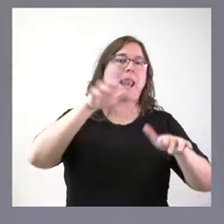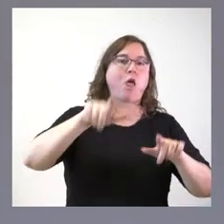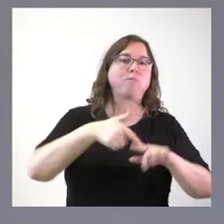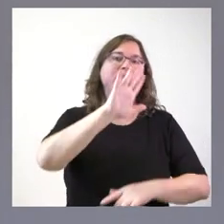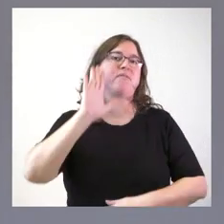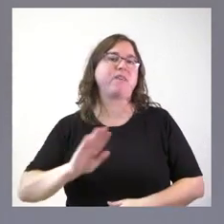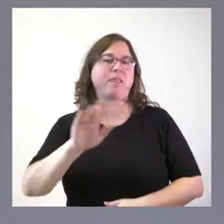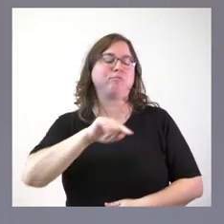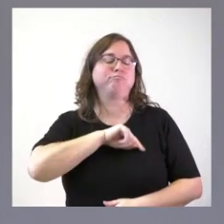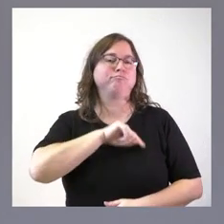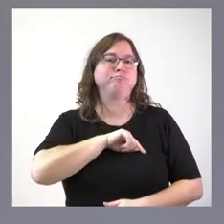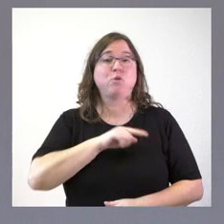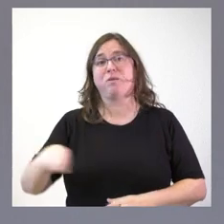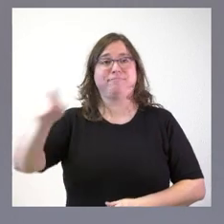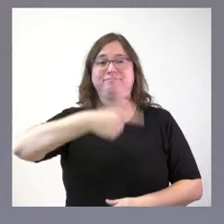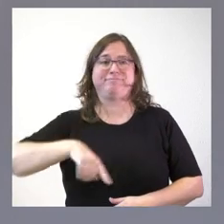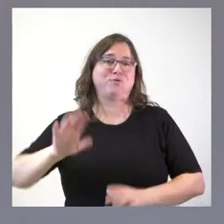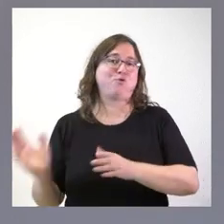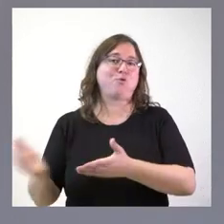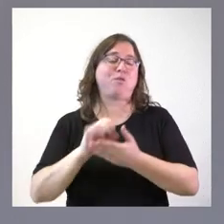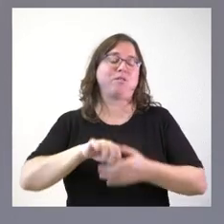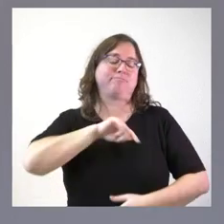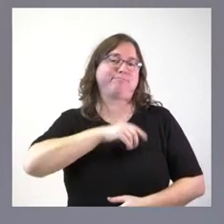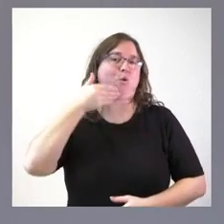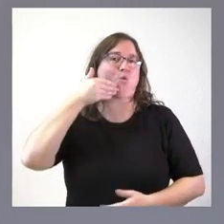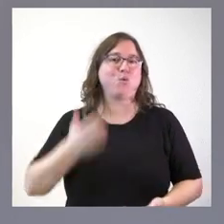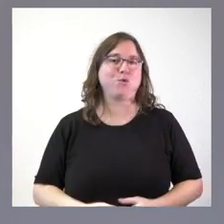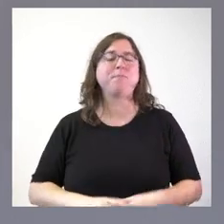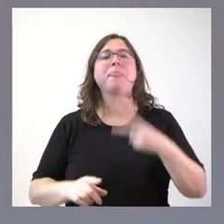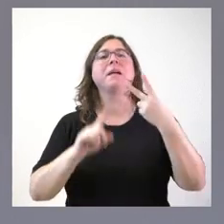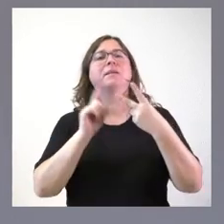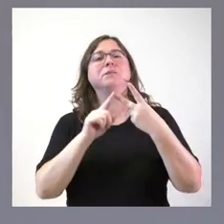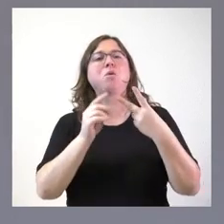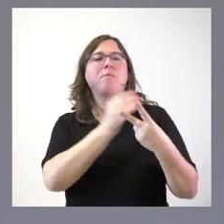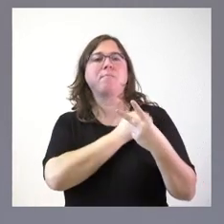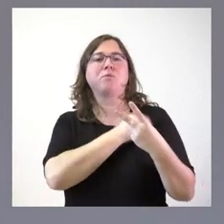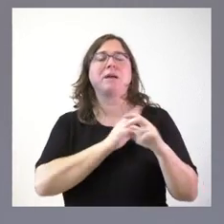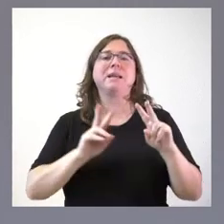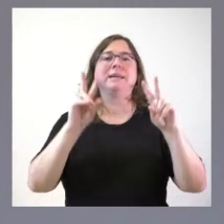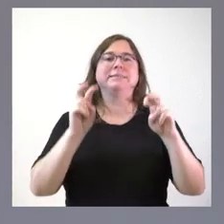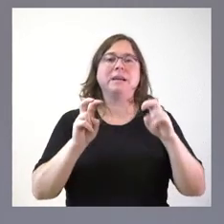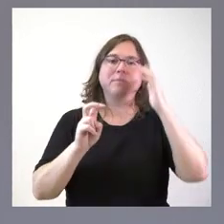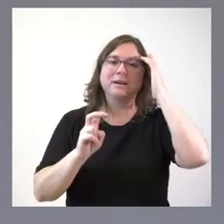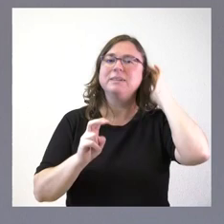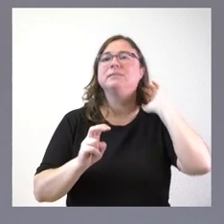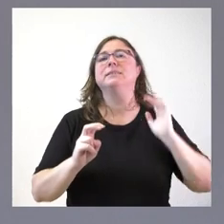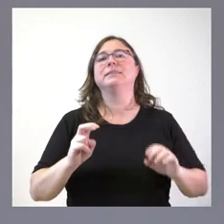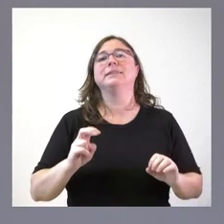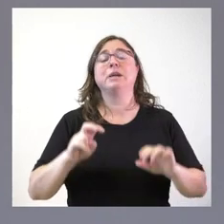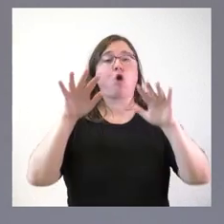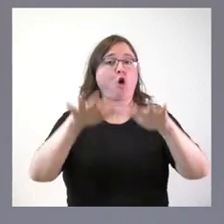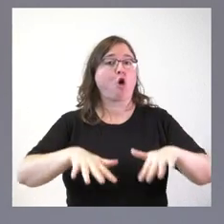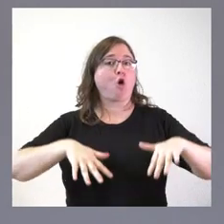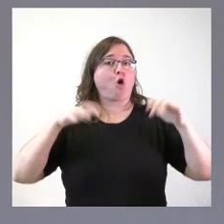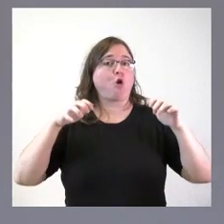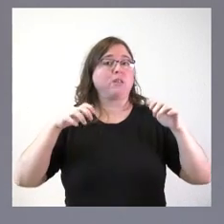se pueden sentir, al igual que el conjunto de los cancillos leoneses, muy orgullosos. En segundo lugar, me hace usted una pregunta sobre la actividad de las Cortes